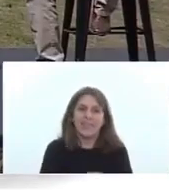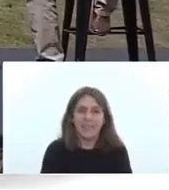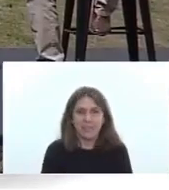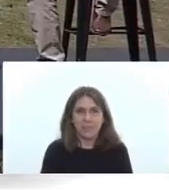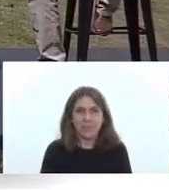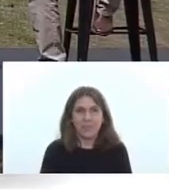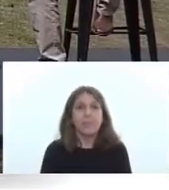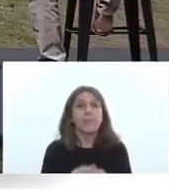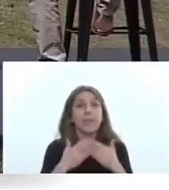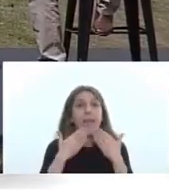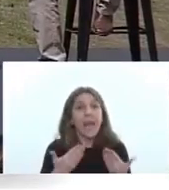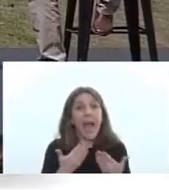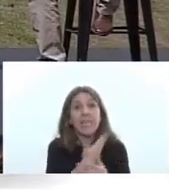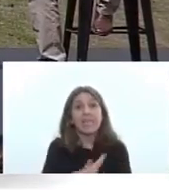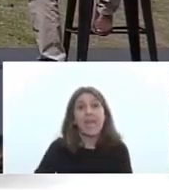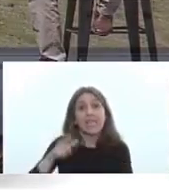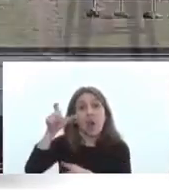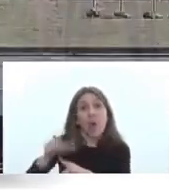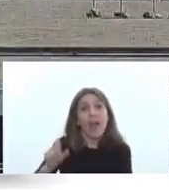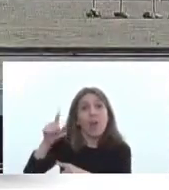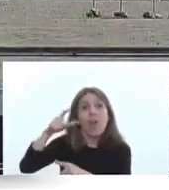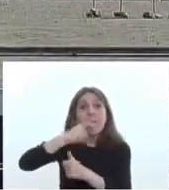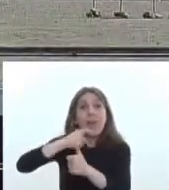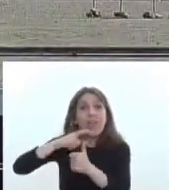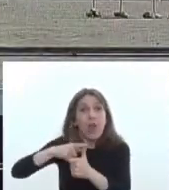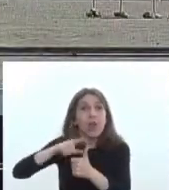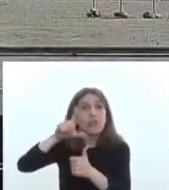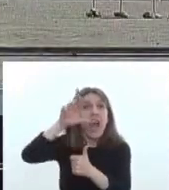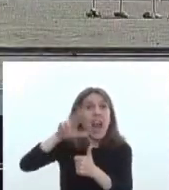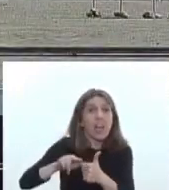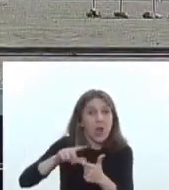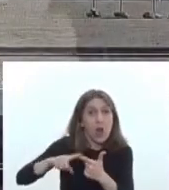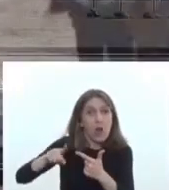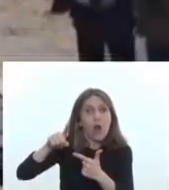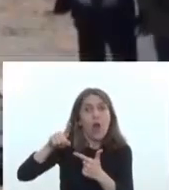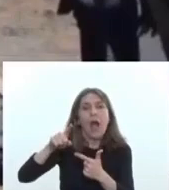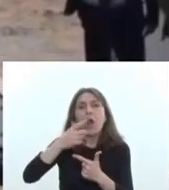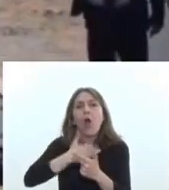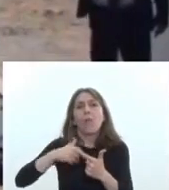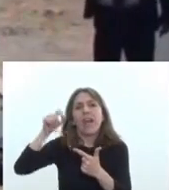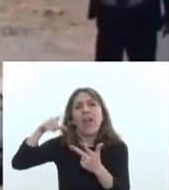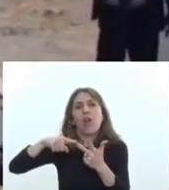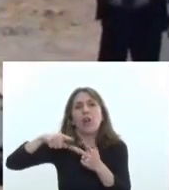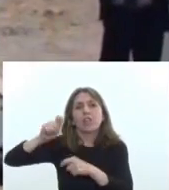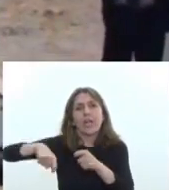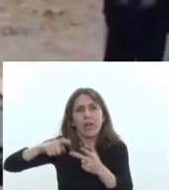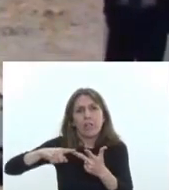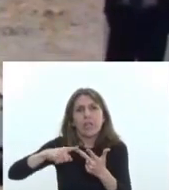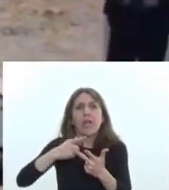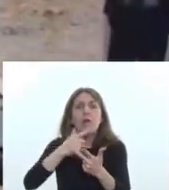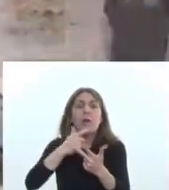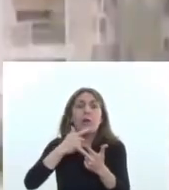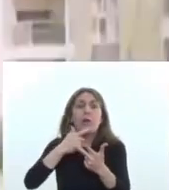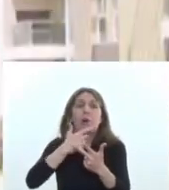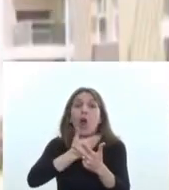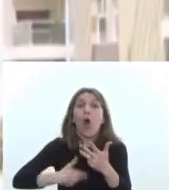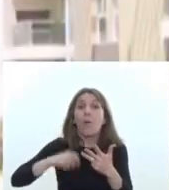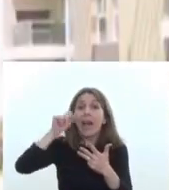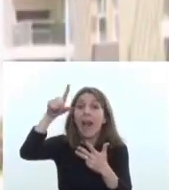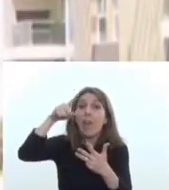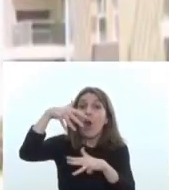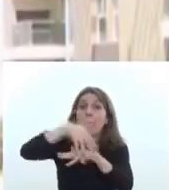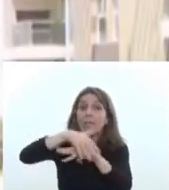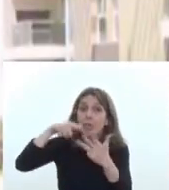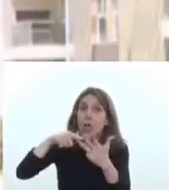Gracias al gobernador de Mendoza, al gobernador de La Rioja, al gobernador de Santiago del Estero, al gobernador de